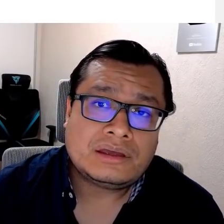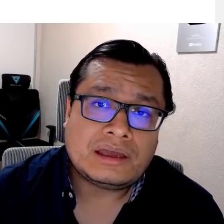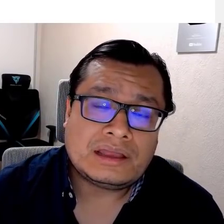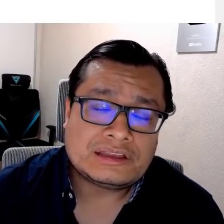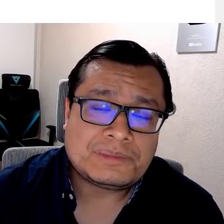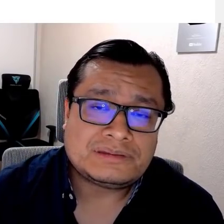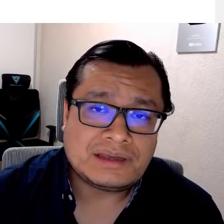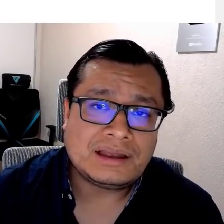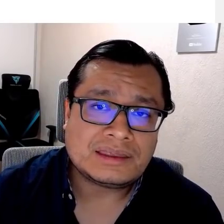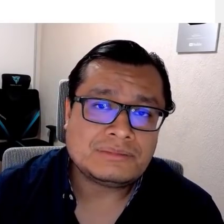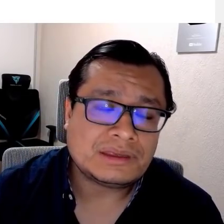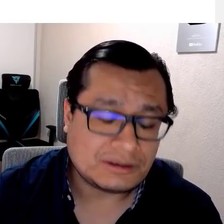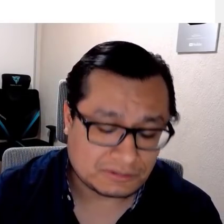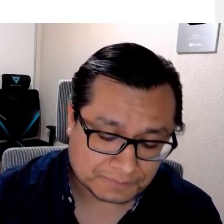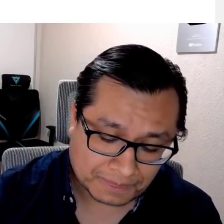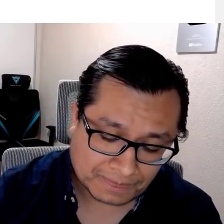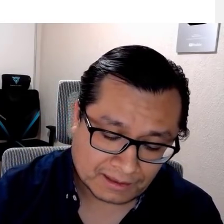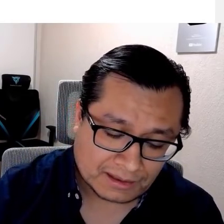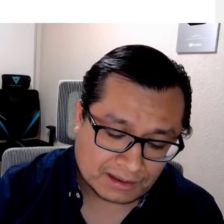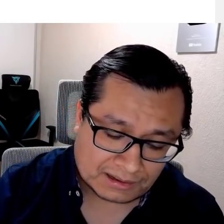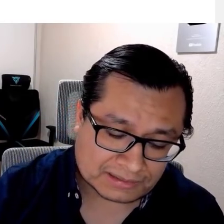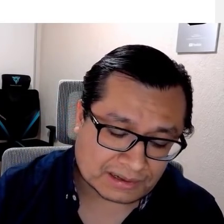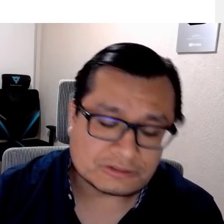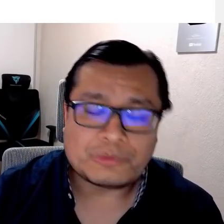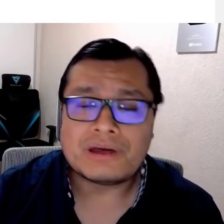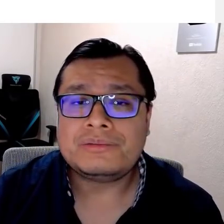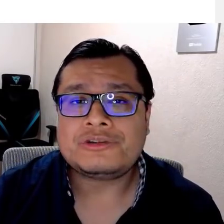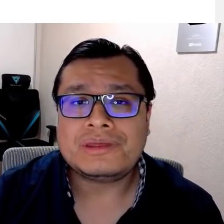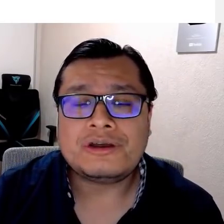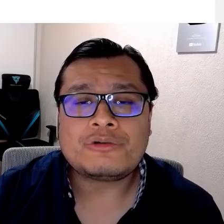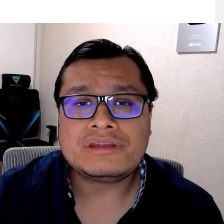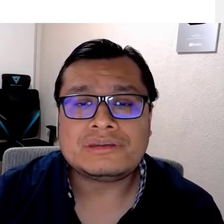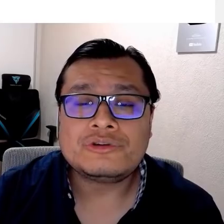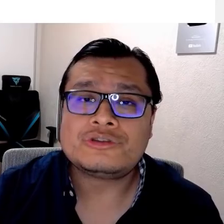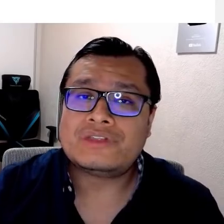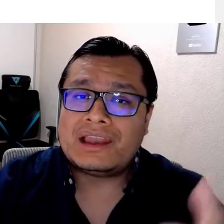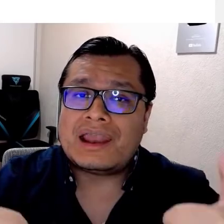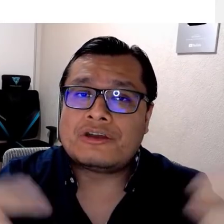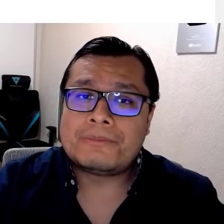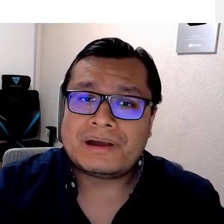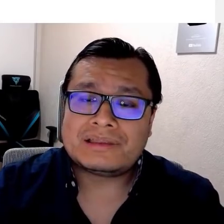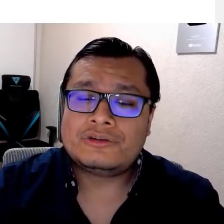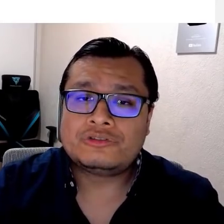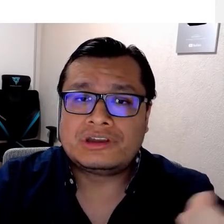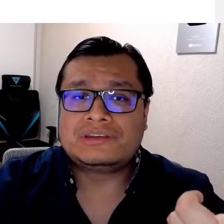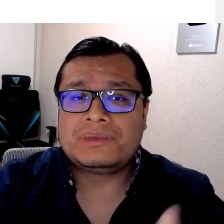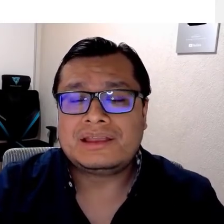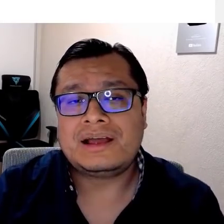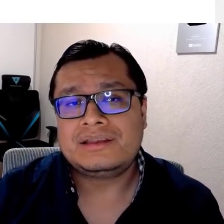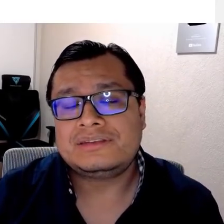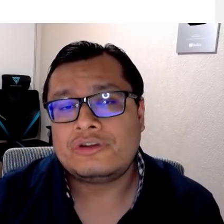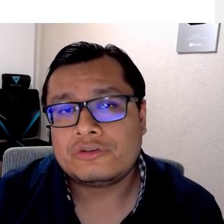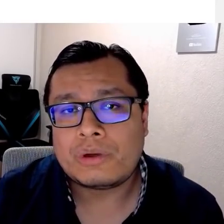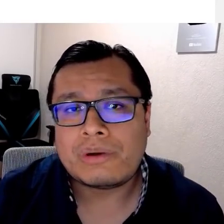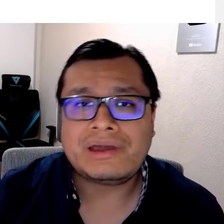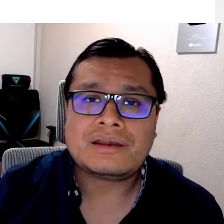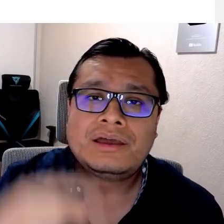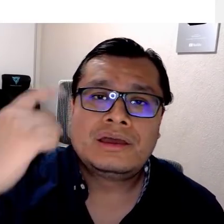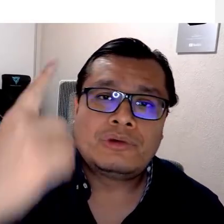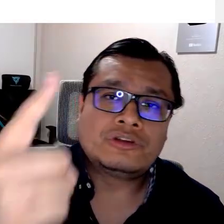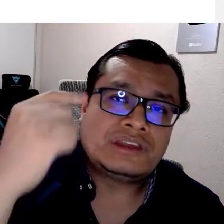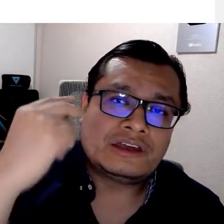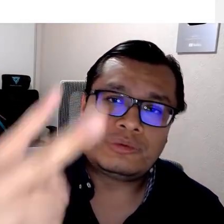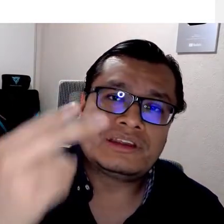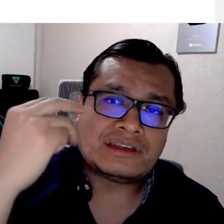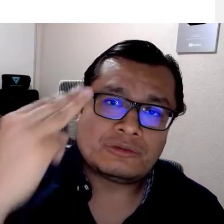que en especial aquí en México. Les agradezco por haber visto el video, cuídense mucho, denle like, compartanlo, suscríbanse a mi canal y si no los vuelvo a ver,